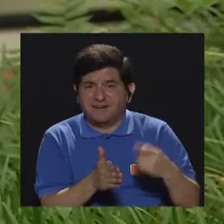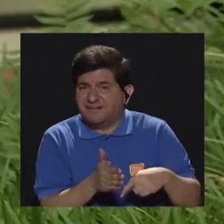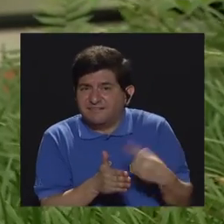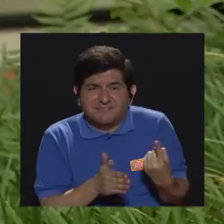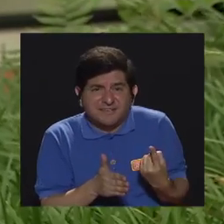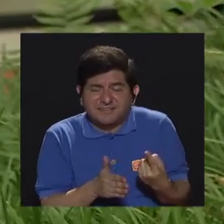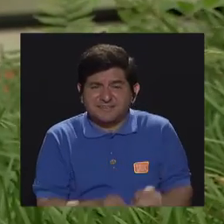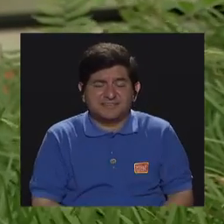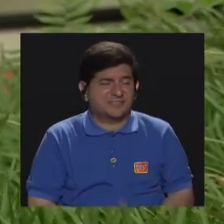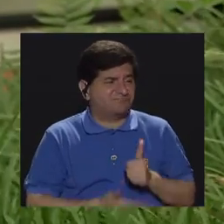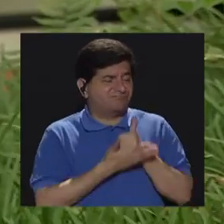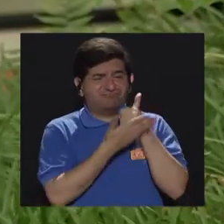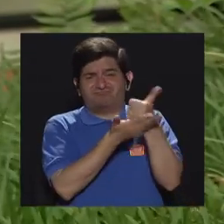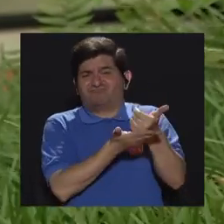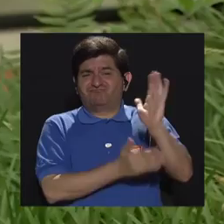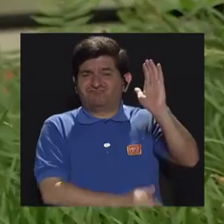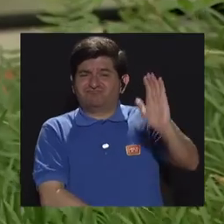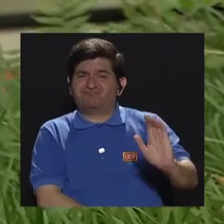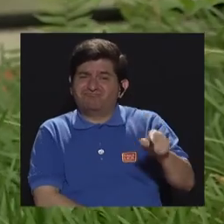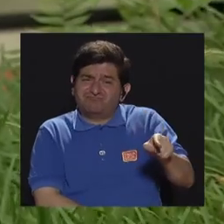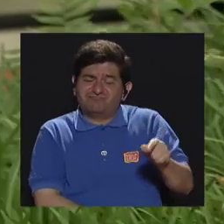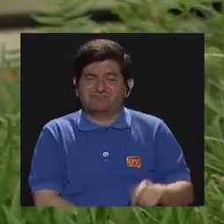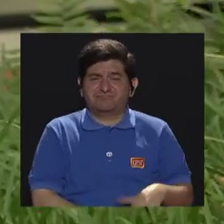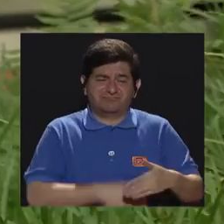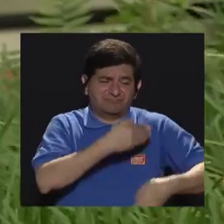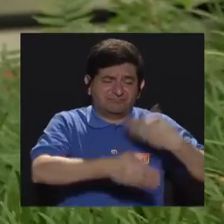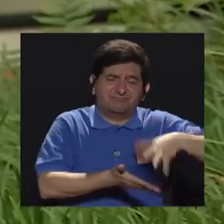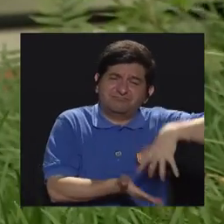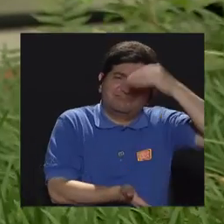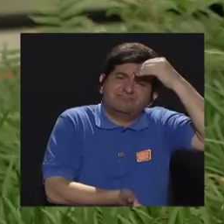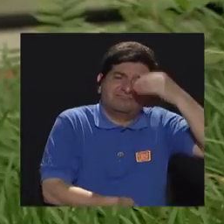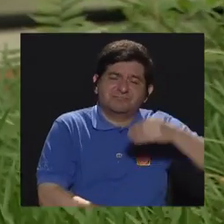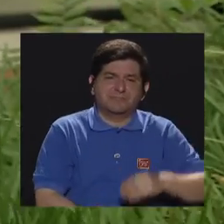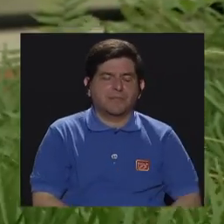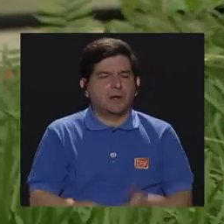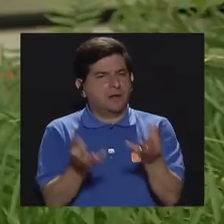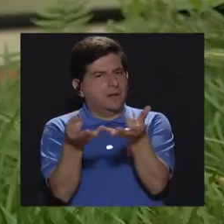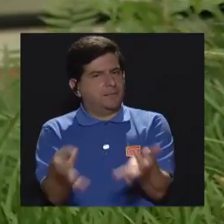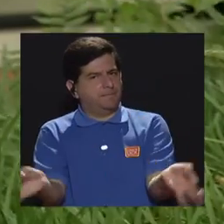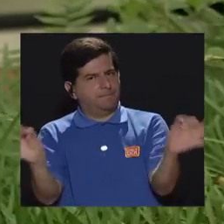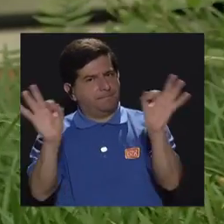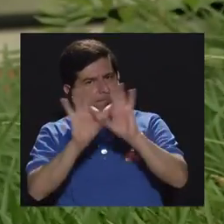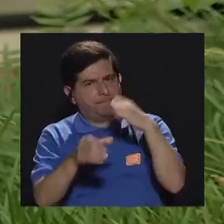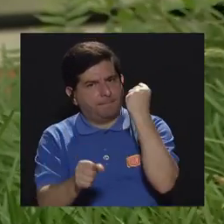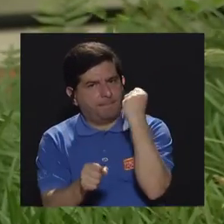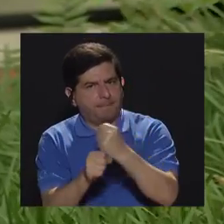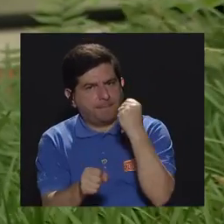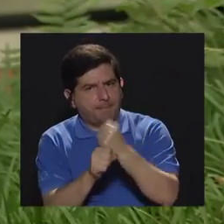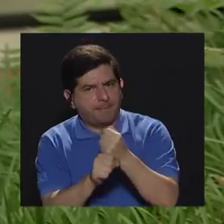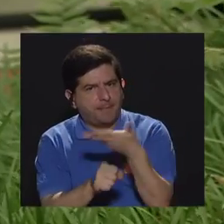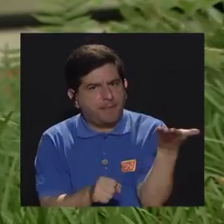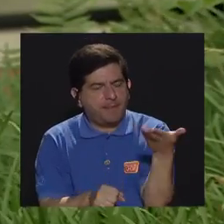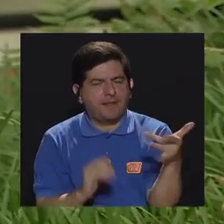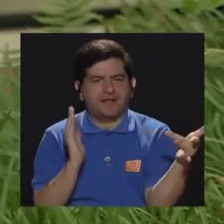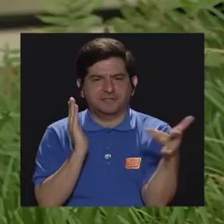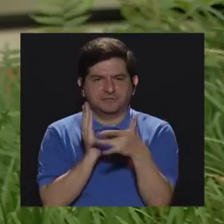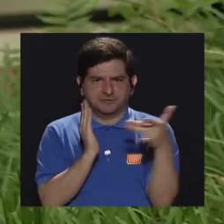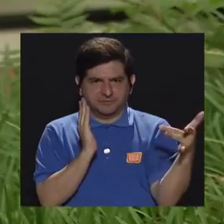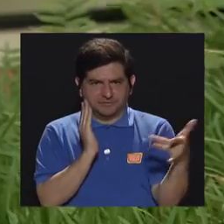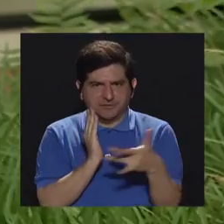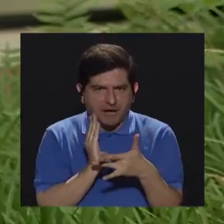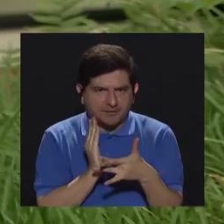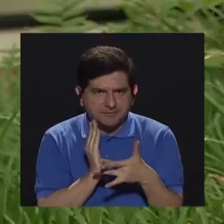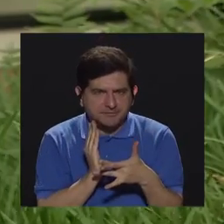le favorece al niño en ese aprendizaje, ¿verdad? Entonces, es muy importante trabajar con la técnica de